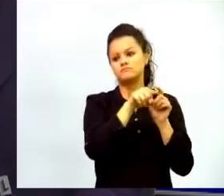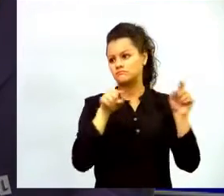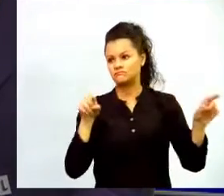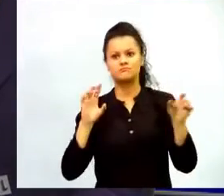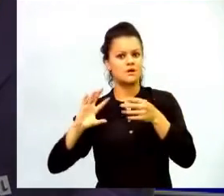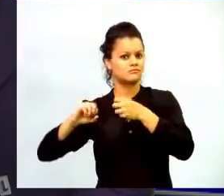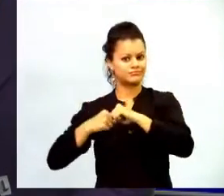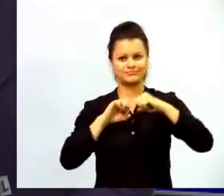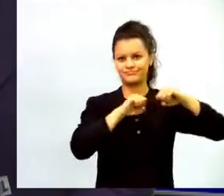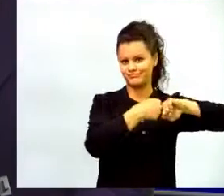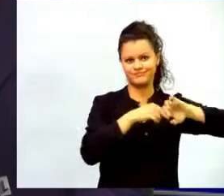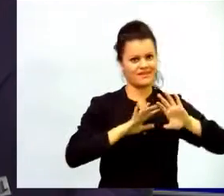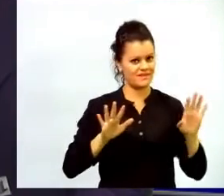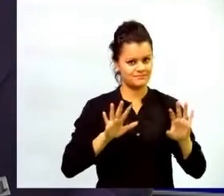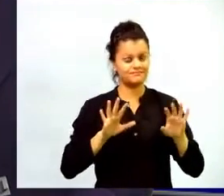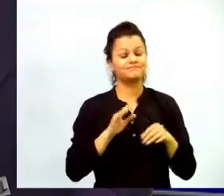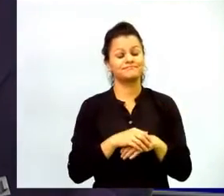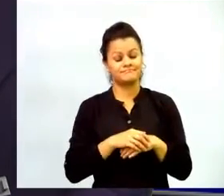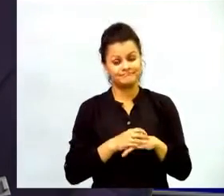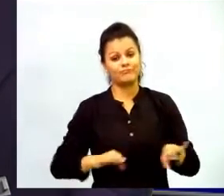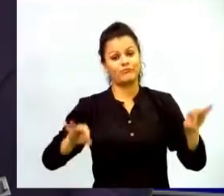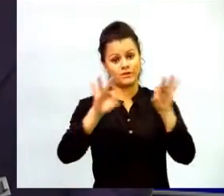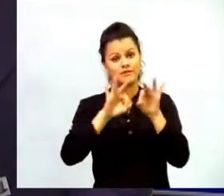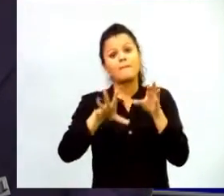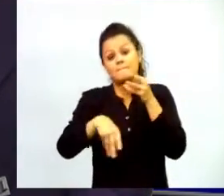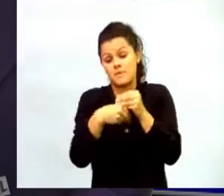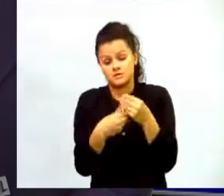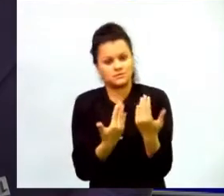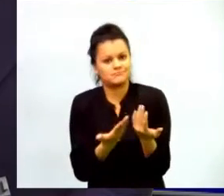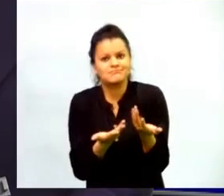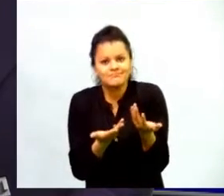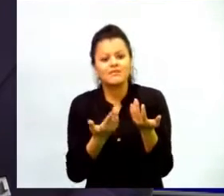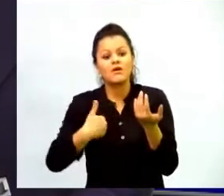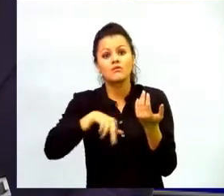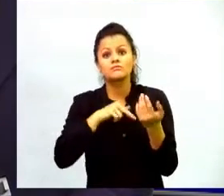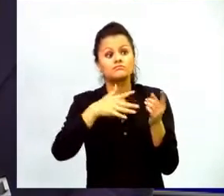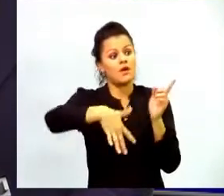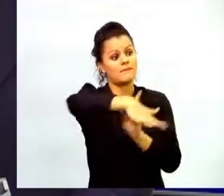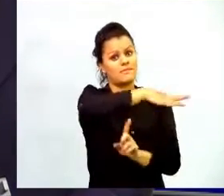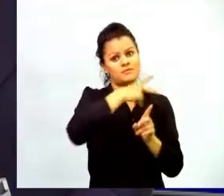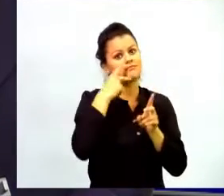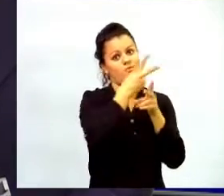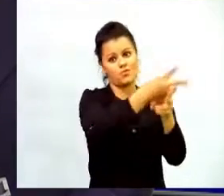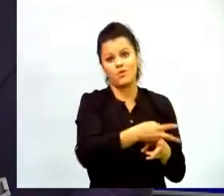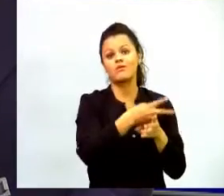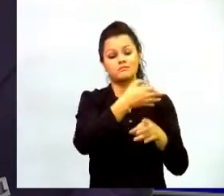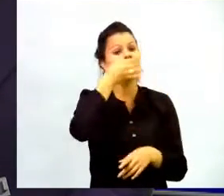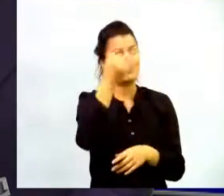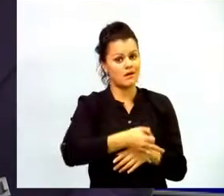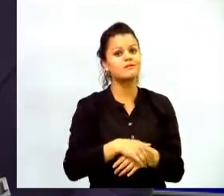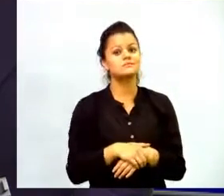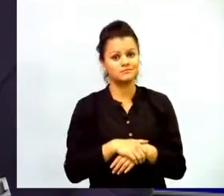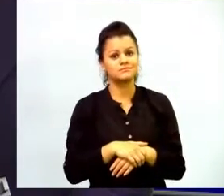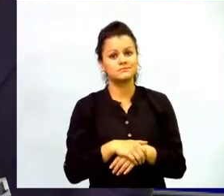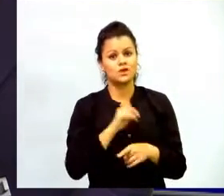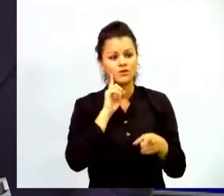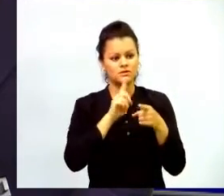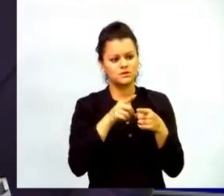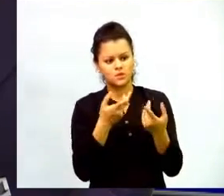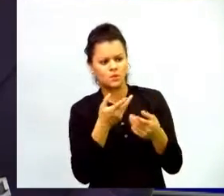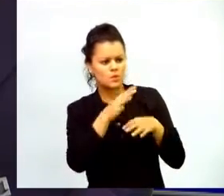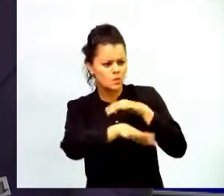responsables con el medio ambiente. Tenemos un área de aprovechamiento, único programa de naturaleza pública en